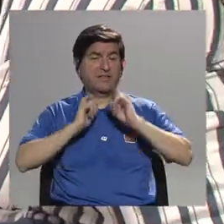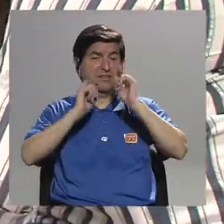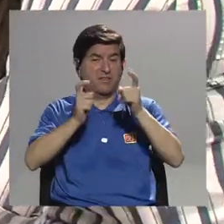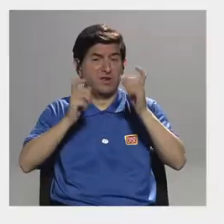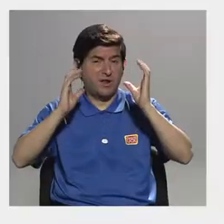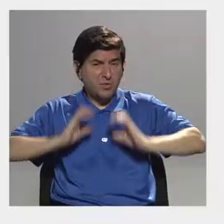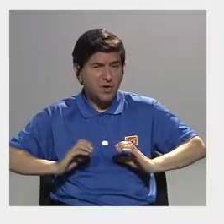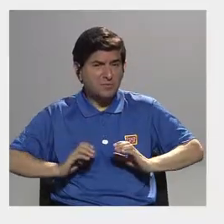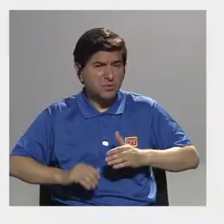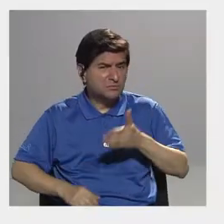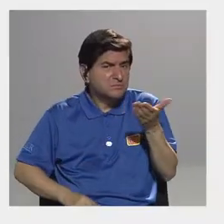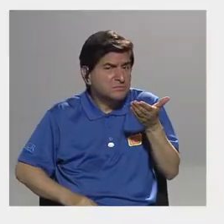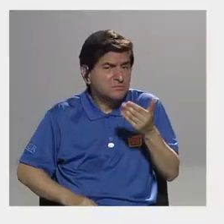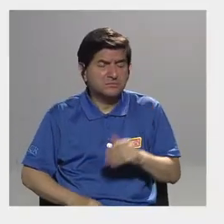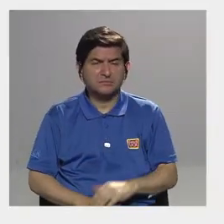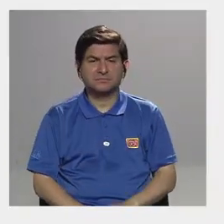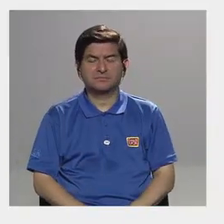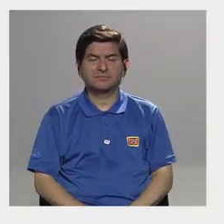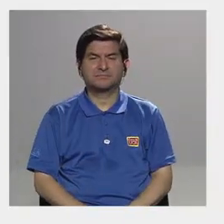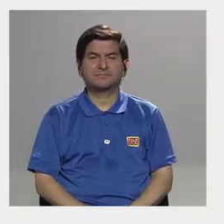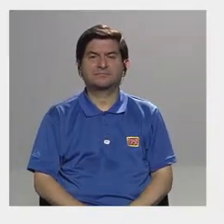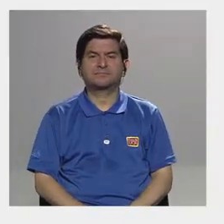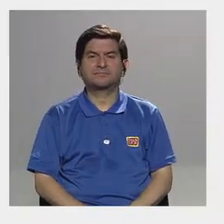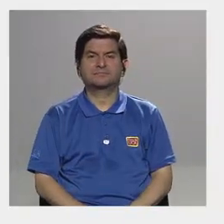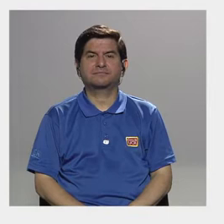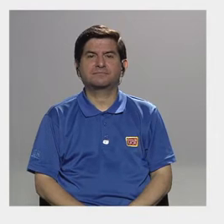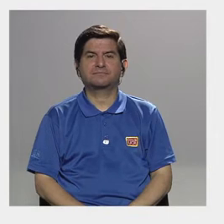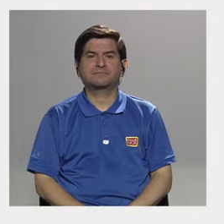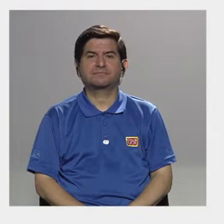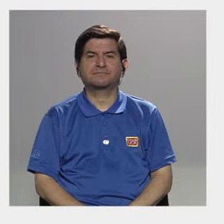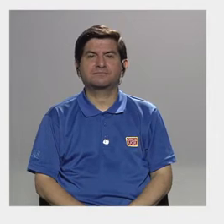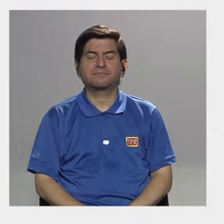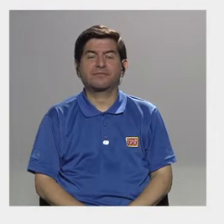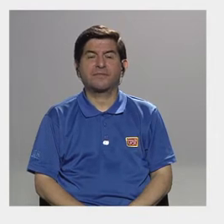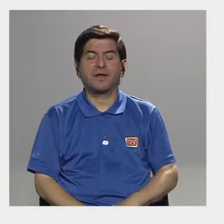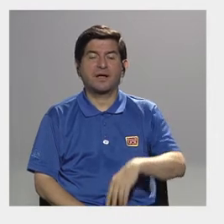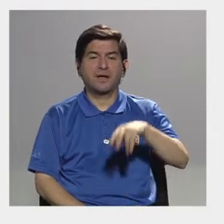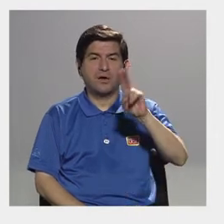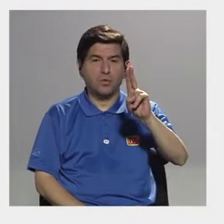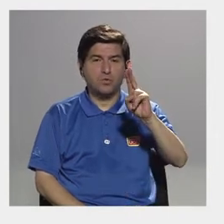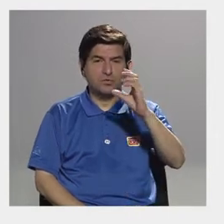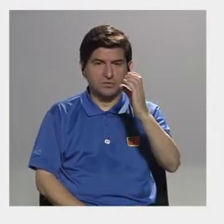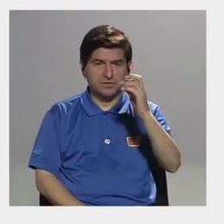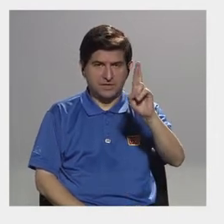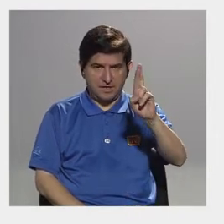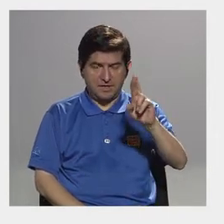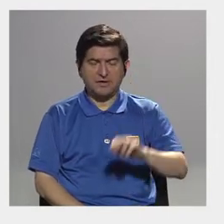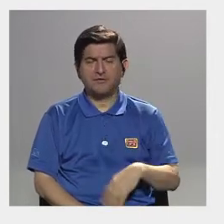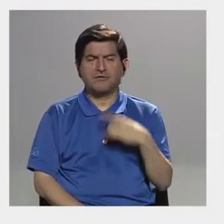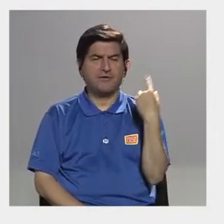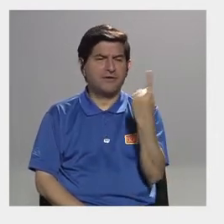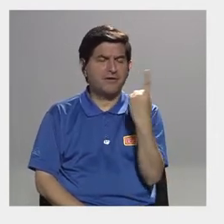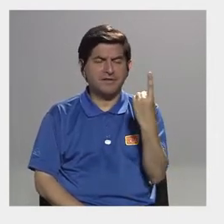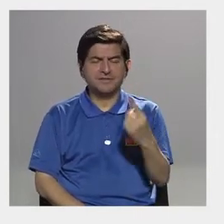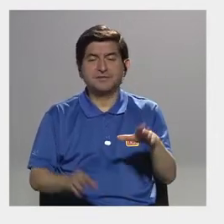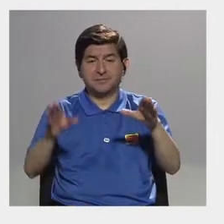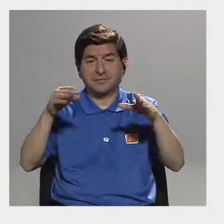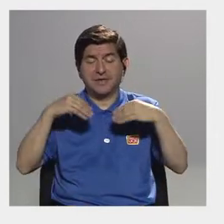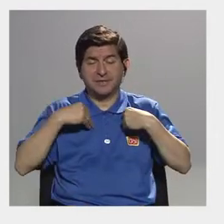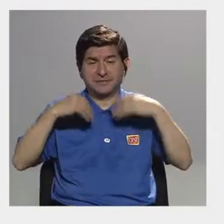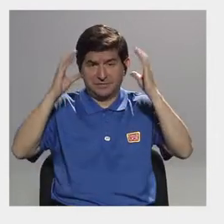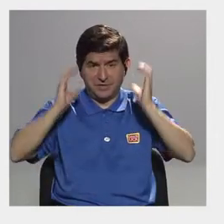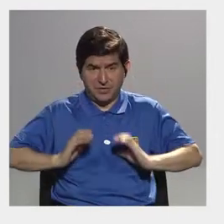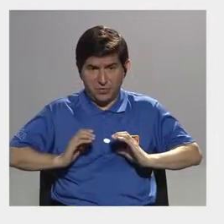donación de cuerpos? Ok. Bueno, realmente en la Universidad de Costa Rica siempre se han recibido